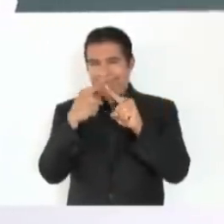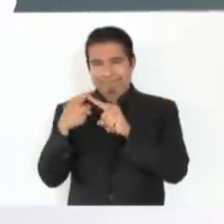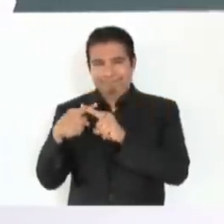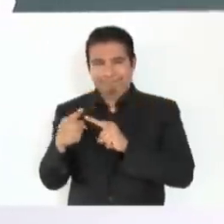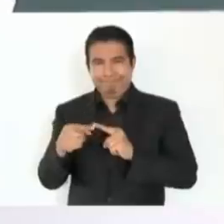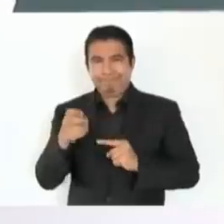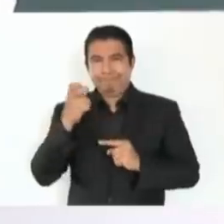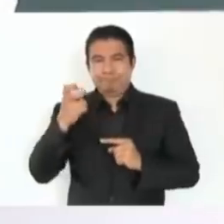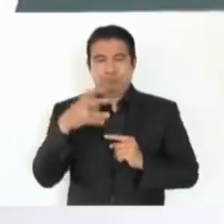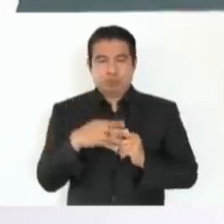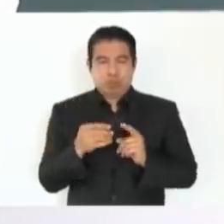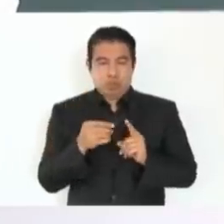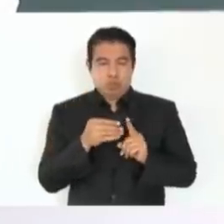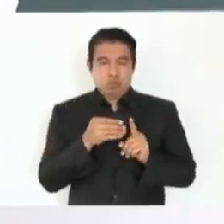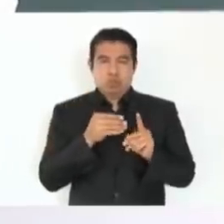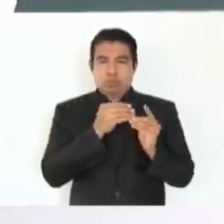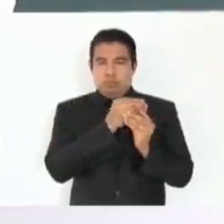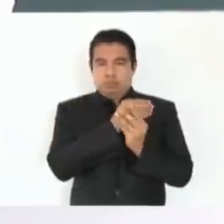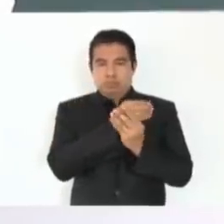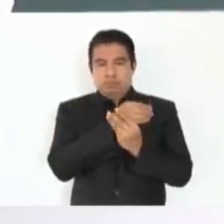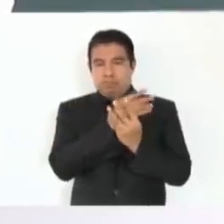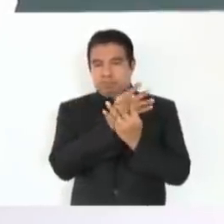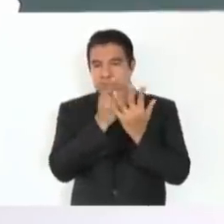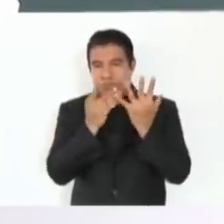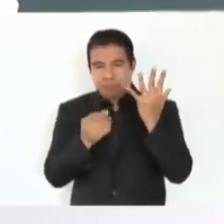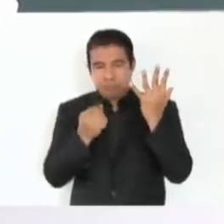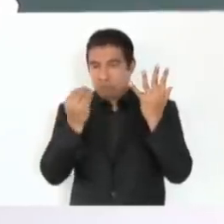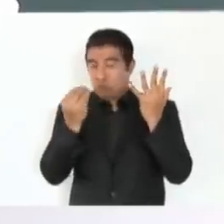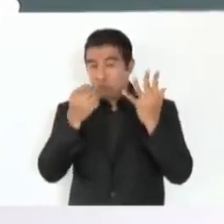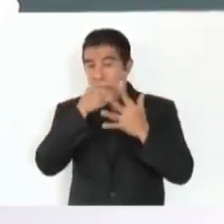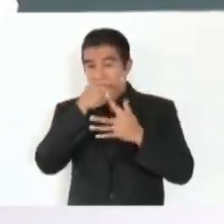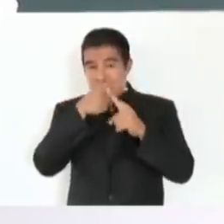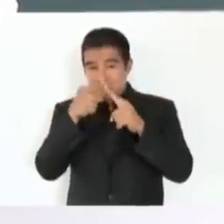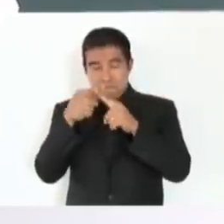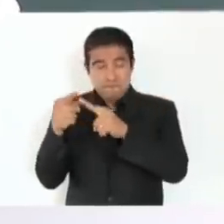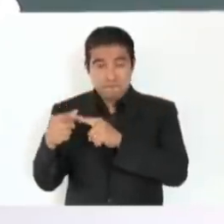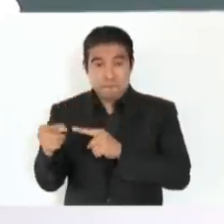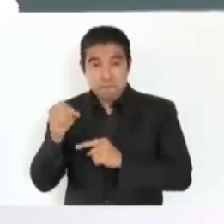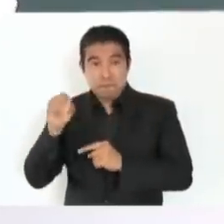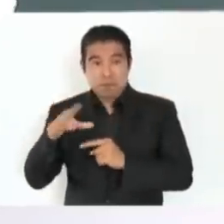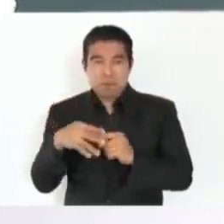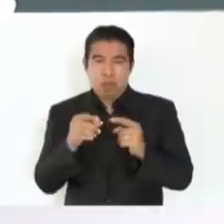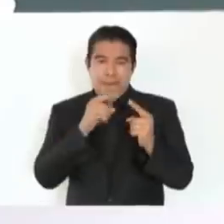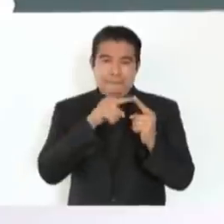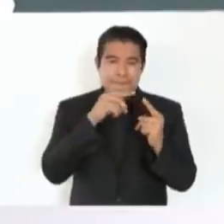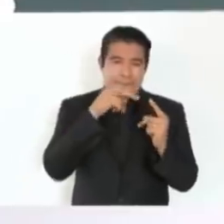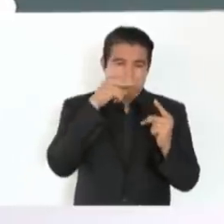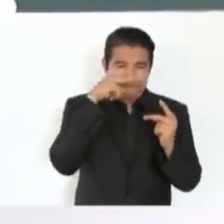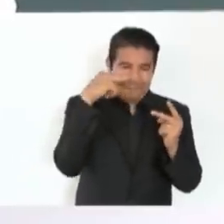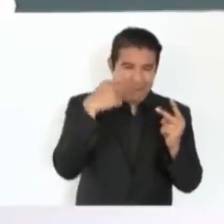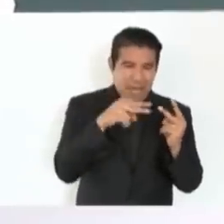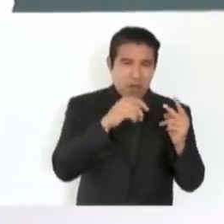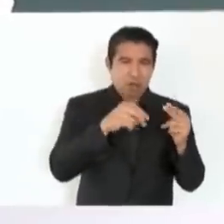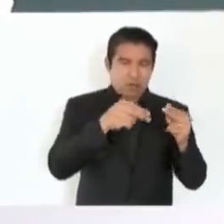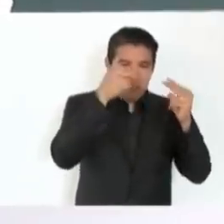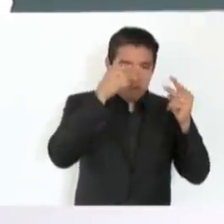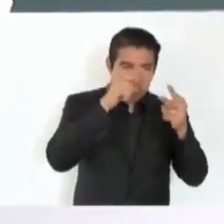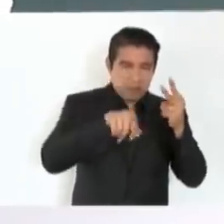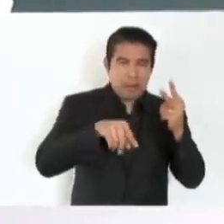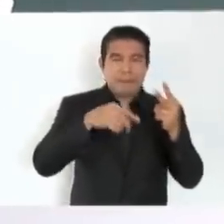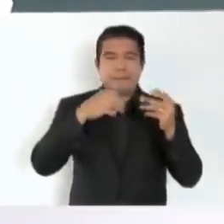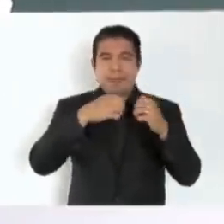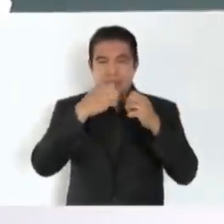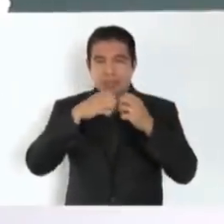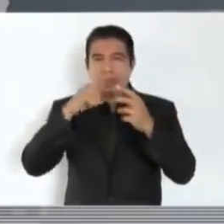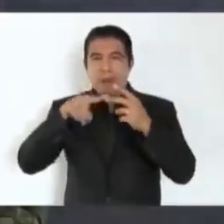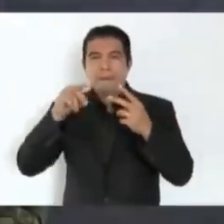diversidad, porque hay una empresa mexicana, una empresa portuguesa y una